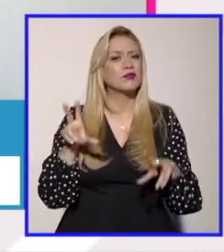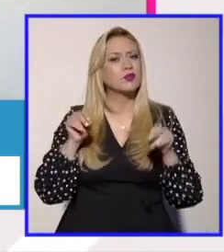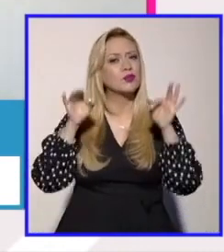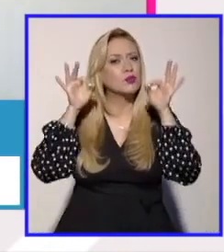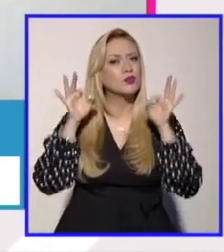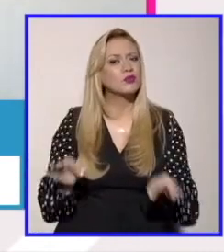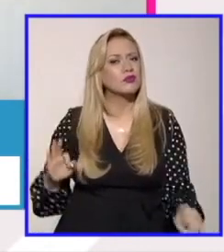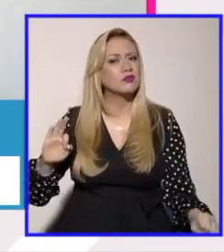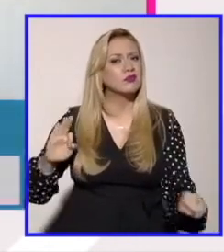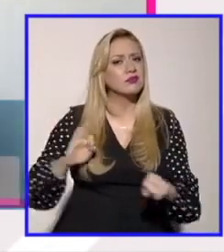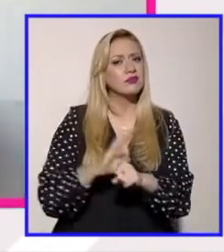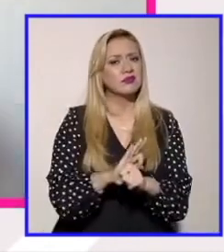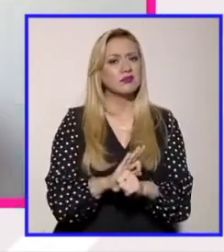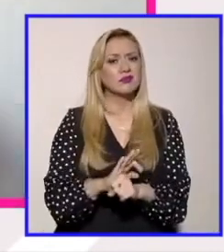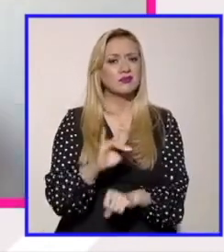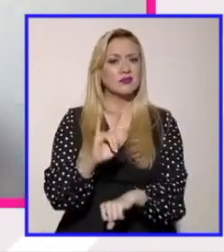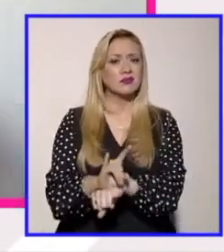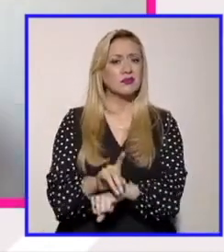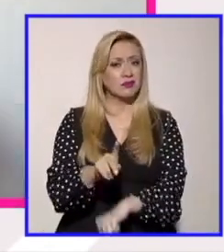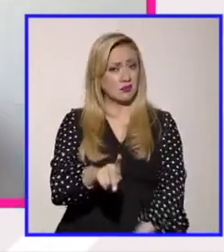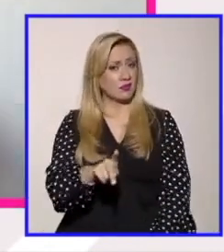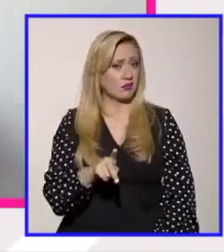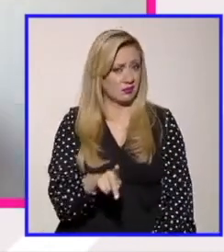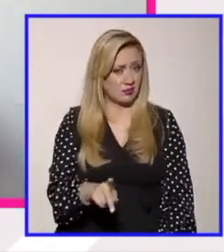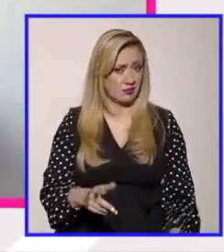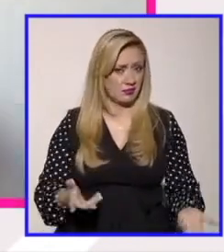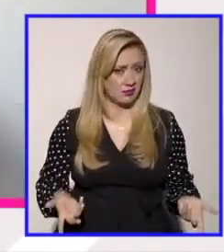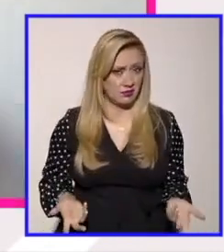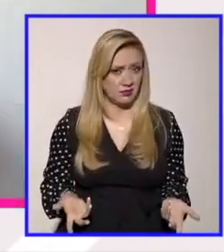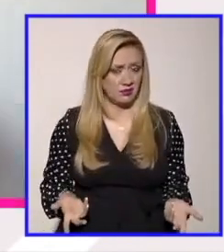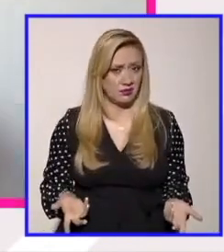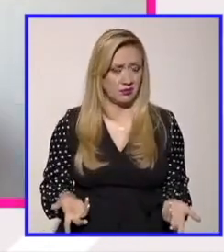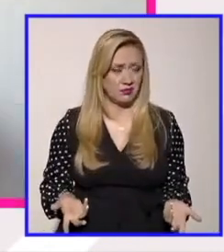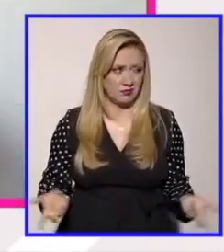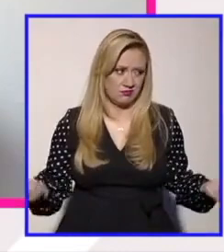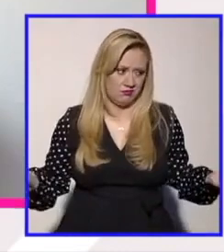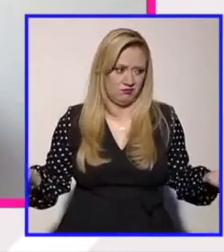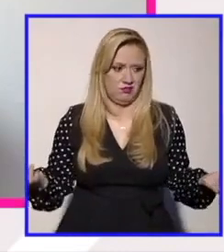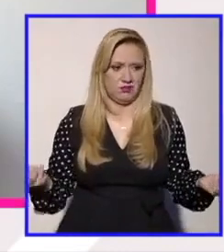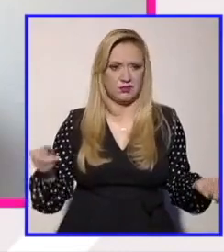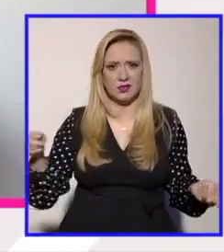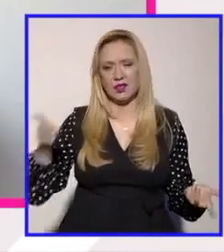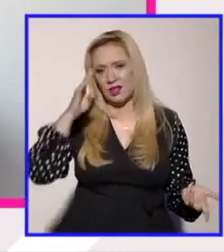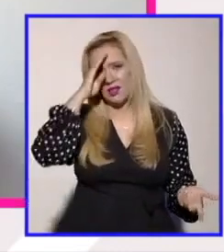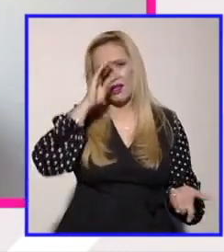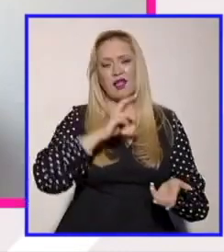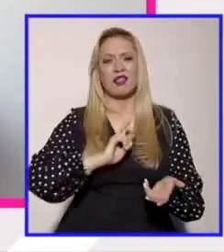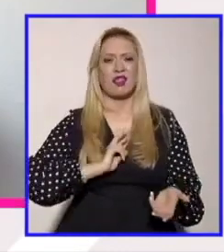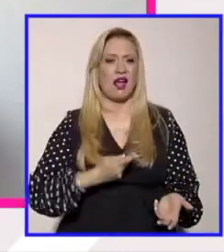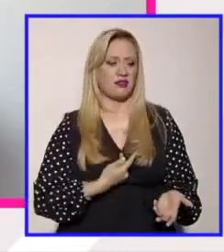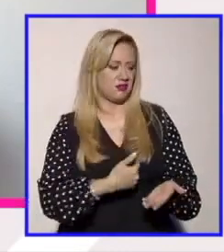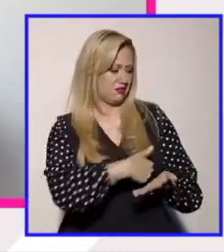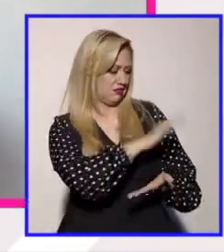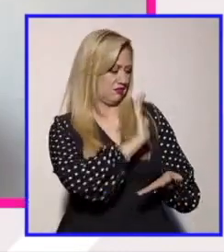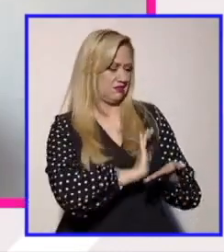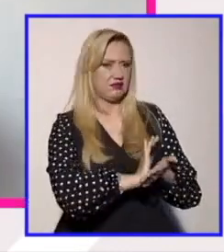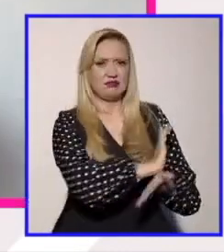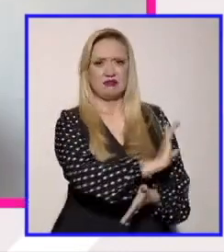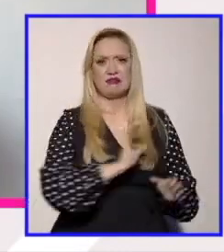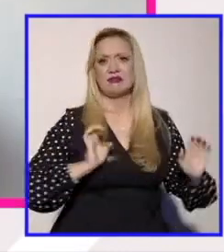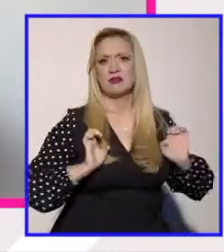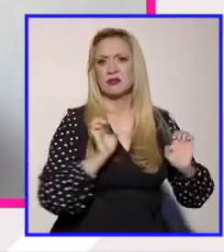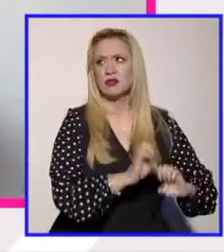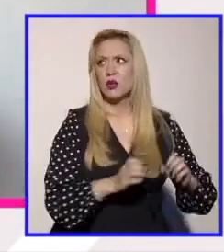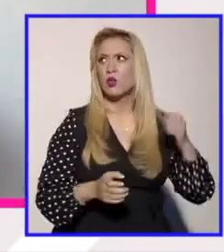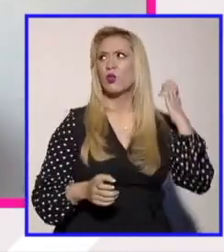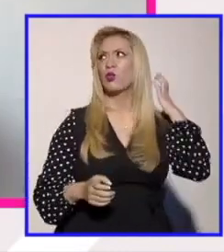feminismos, diré pseudo-feminismos, que justo tienen posturas trans excluyentes, incluso transodiantes. Creo que esto que